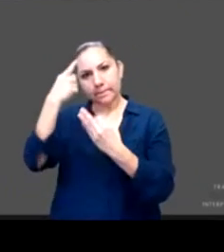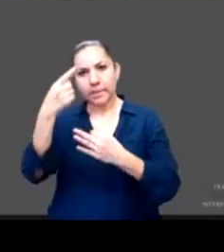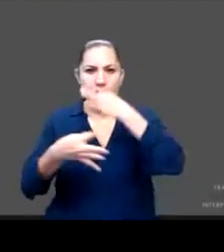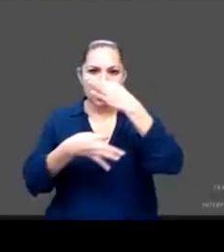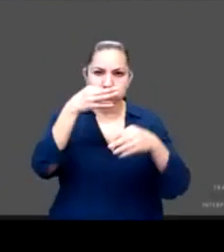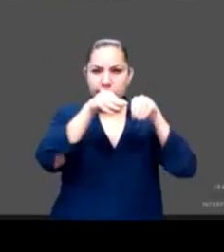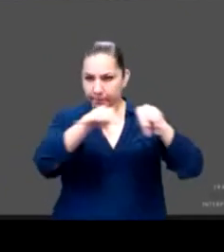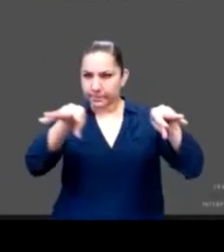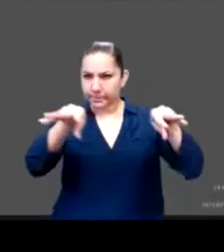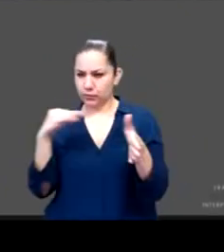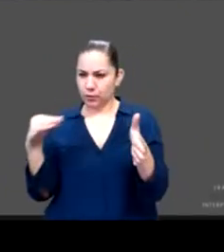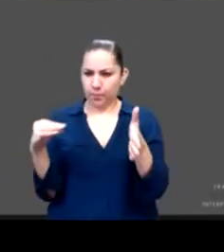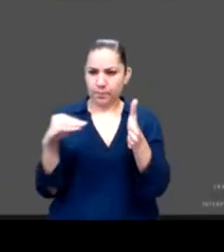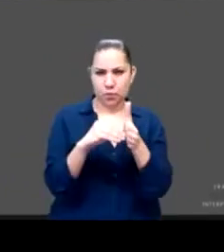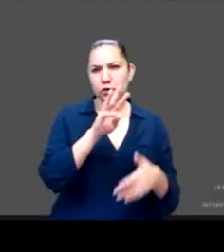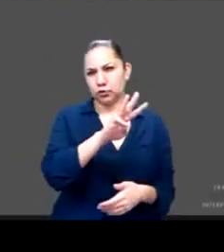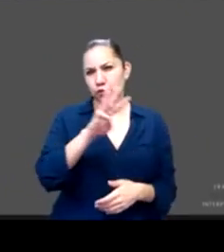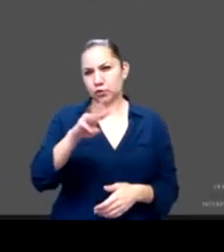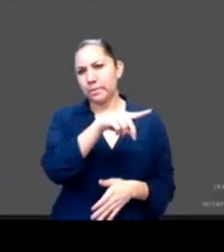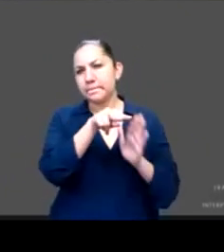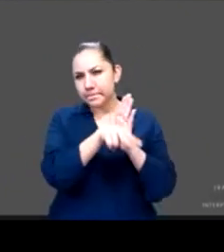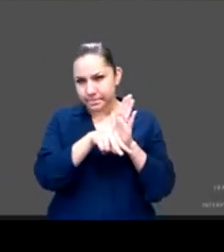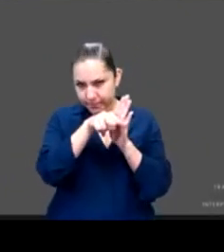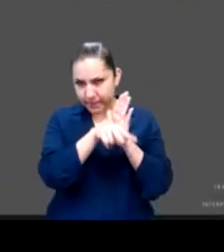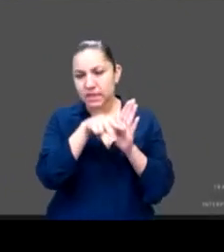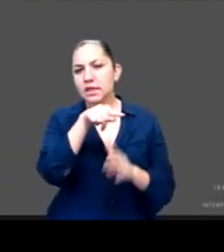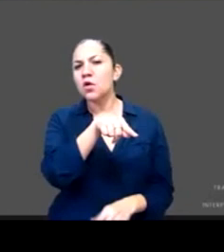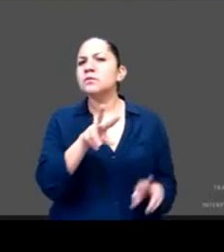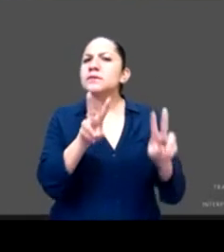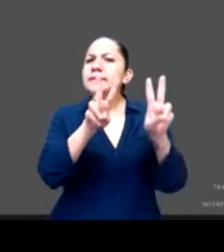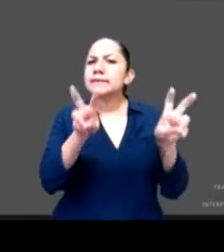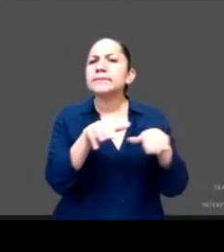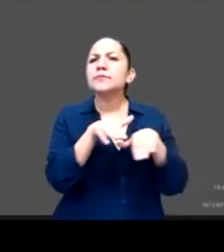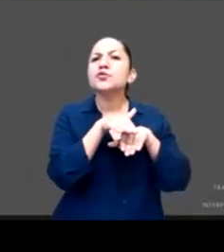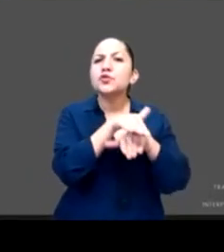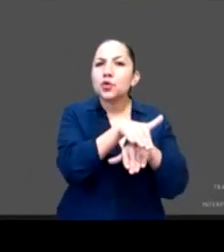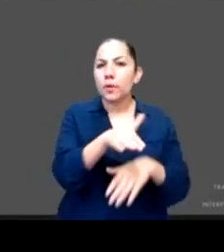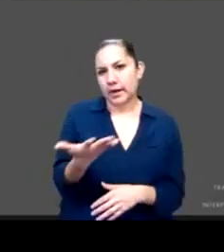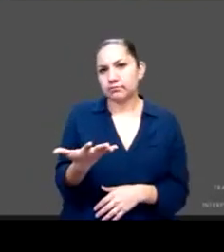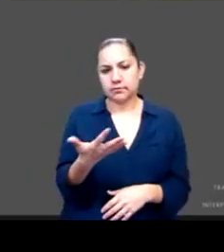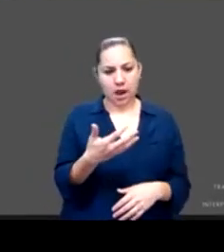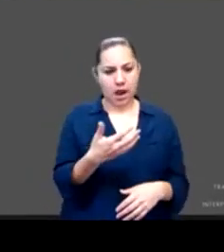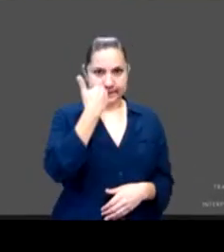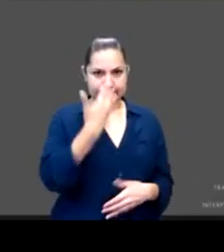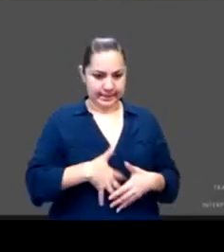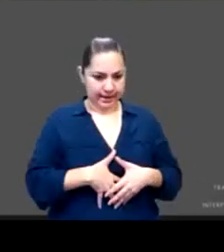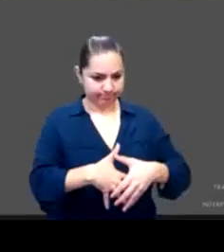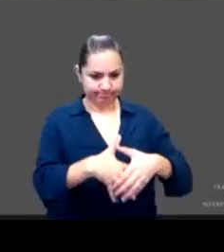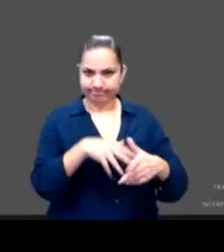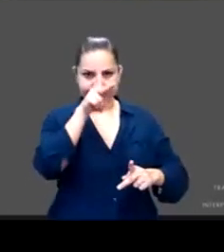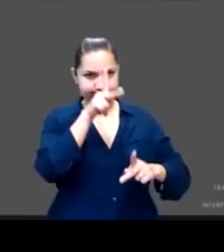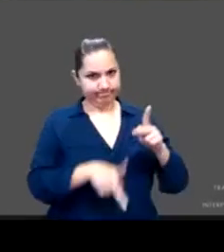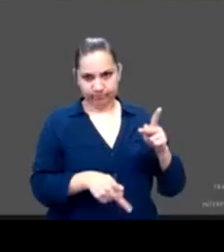sobre justamente el acceso a aborto seguro de acuerdo a la